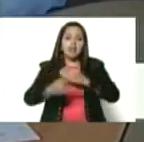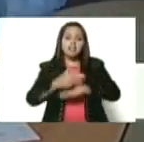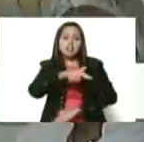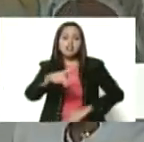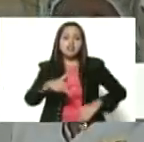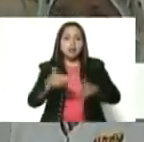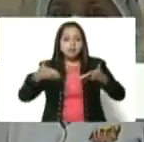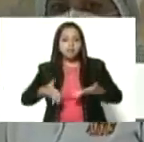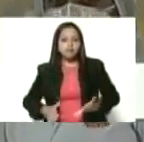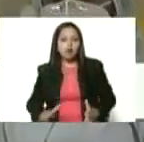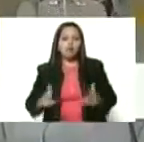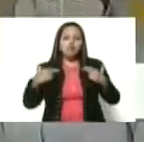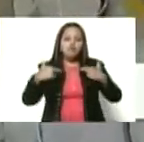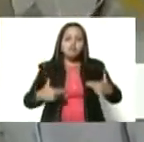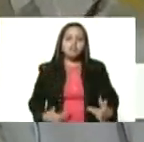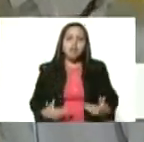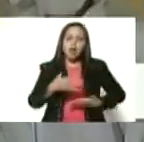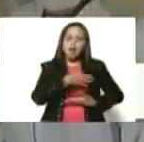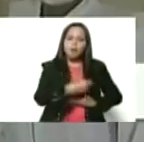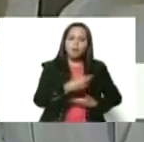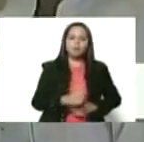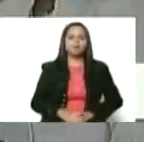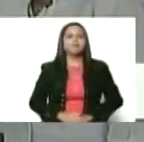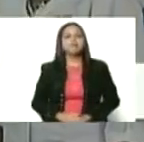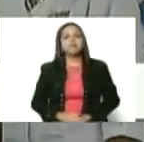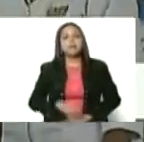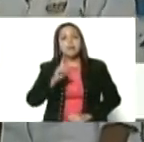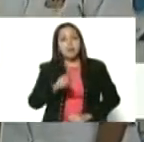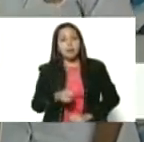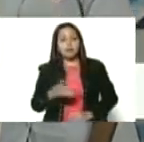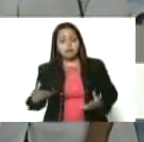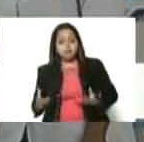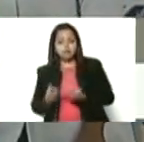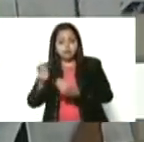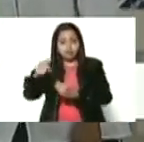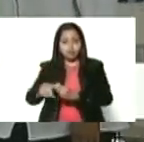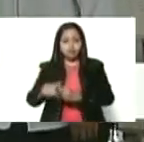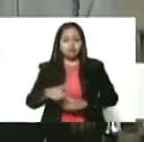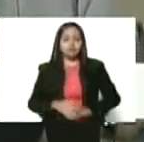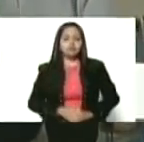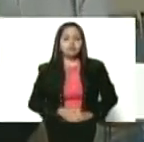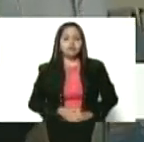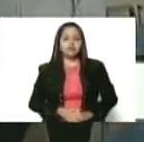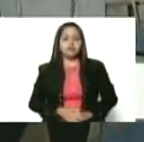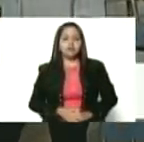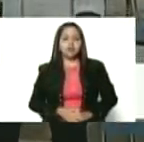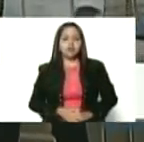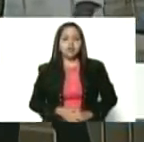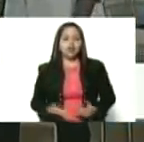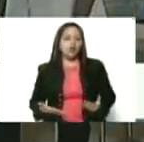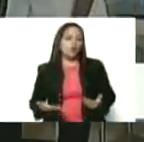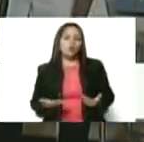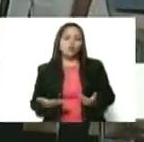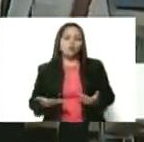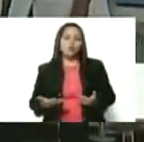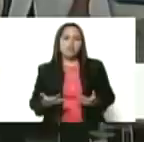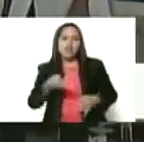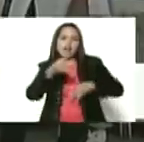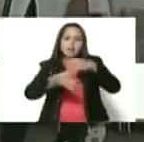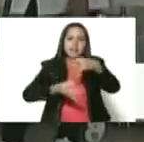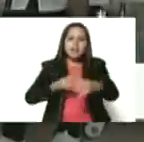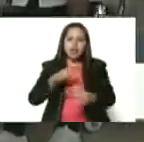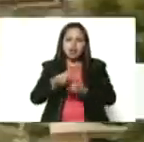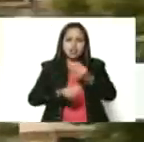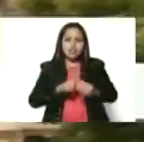Parto Humanizado y Lactancia Materna. Nos encontramos aquí, por supuesto, con la referencia que ha tenido también el Instituto Nacional